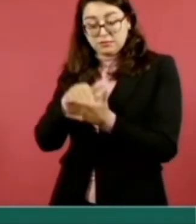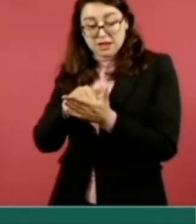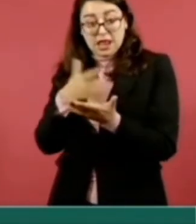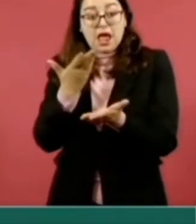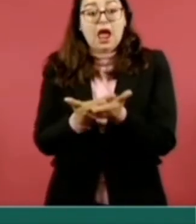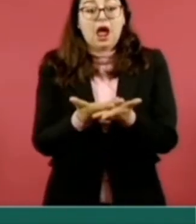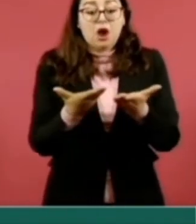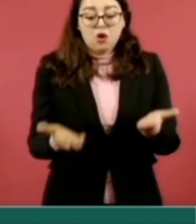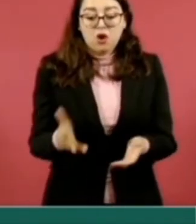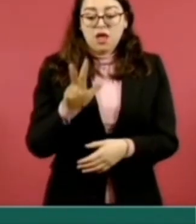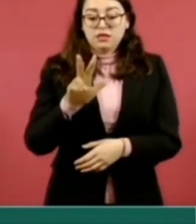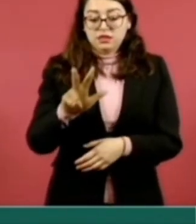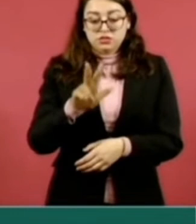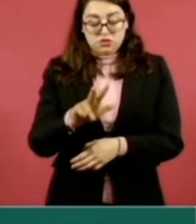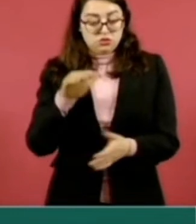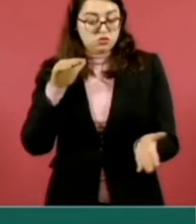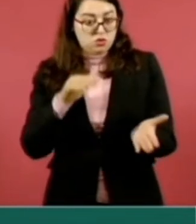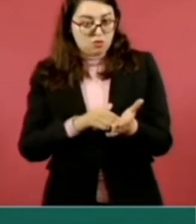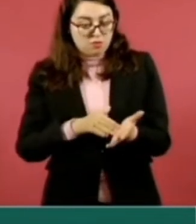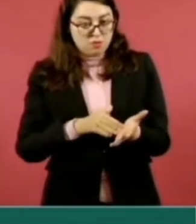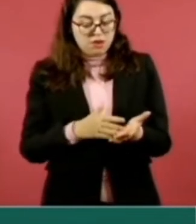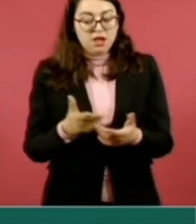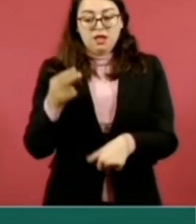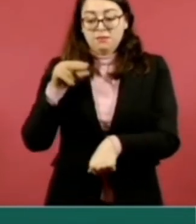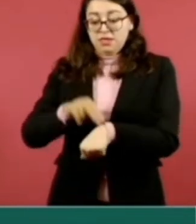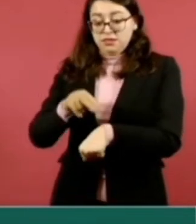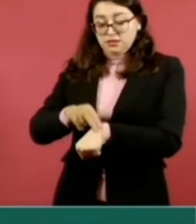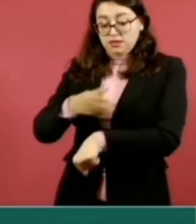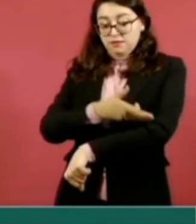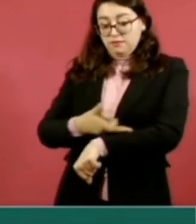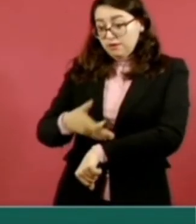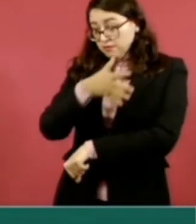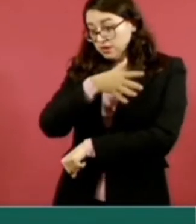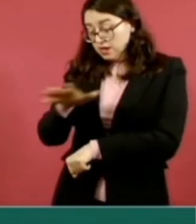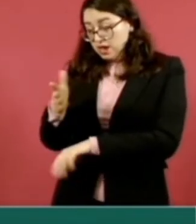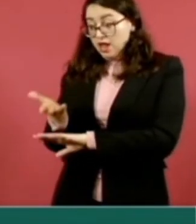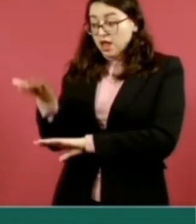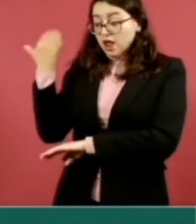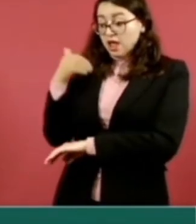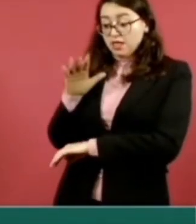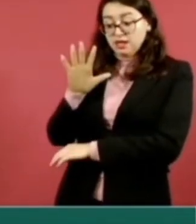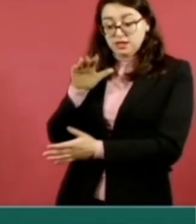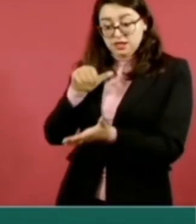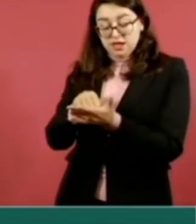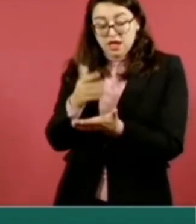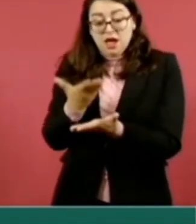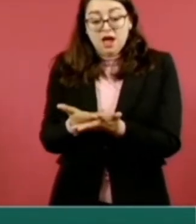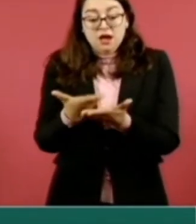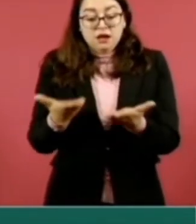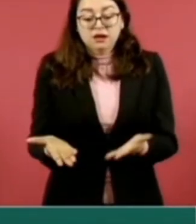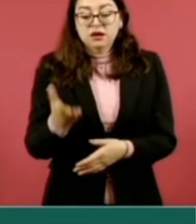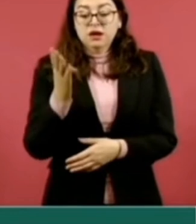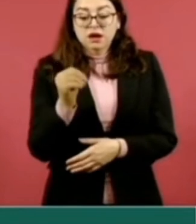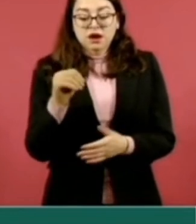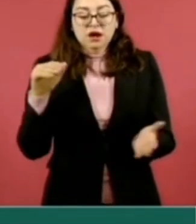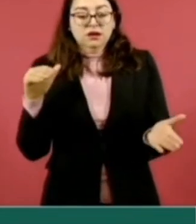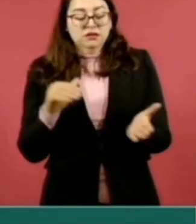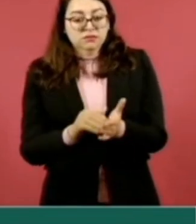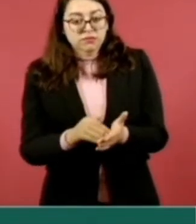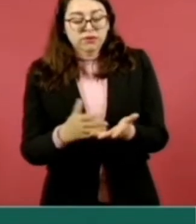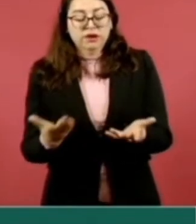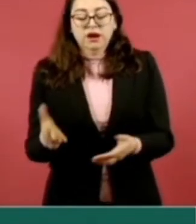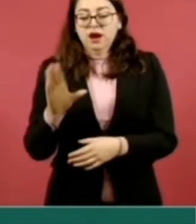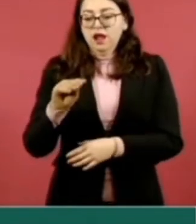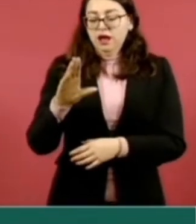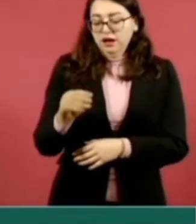65 por ciento de incremento. Las de medicina familiar pasaron de 5 mil 79 a 9 mil 904, un incremento del